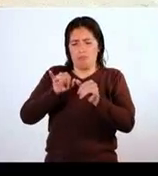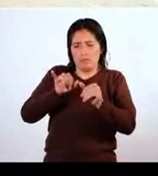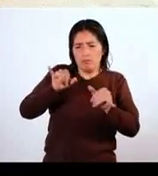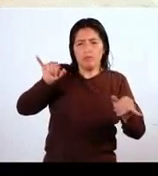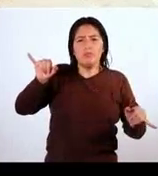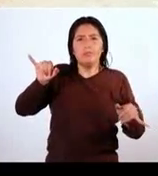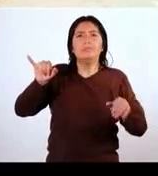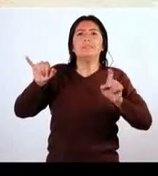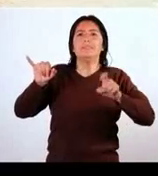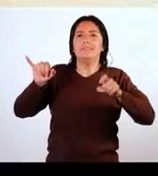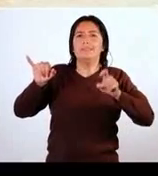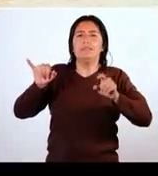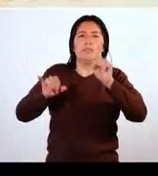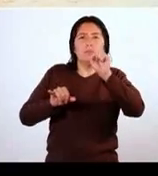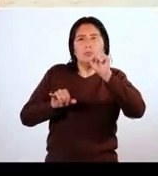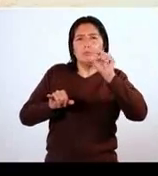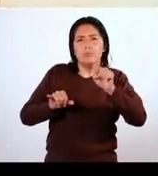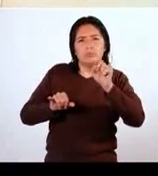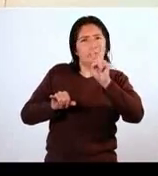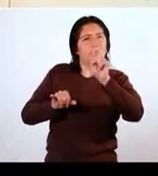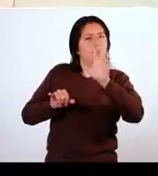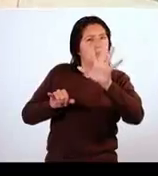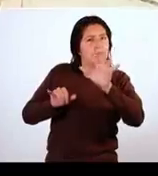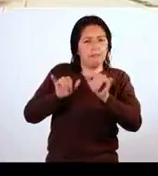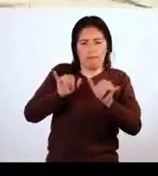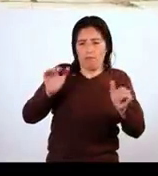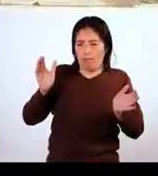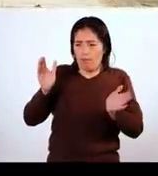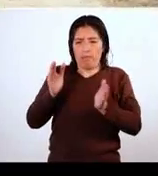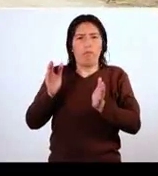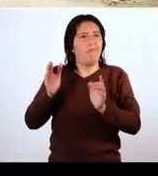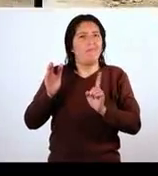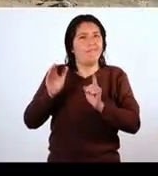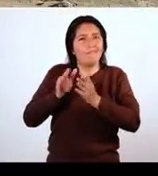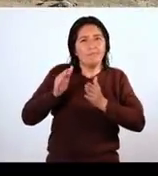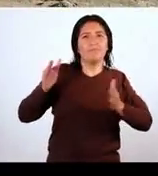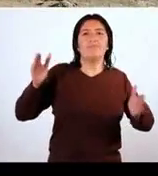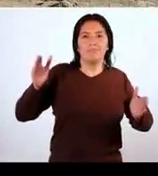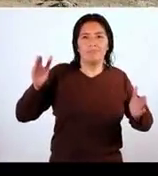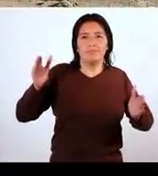longitud de 1.25 de longitud en la rampa.